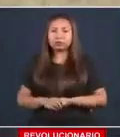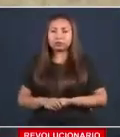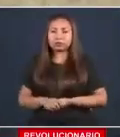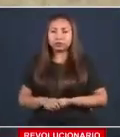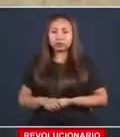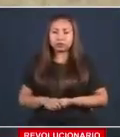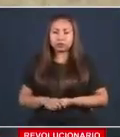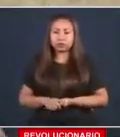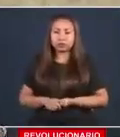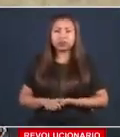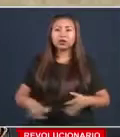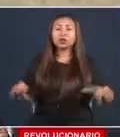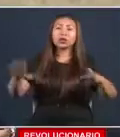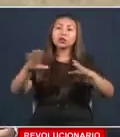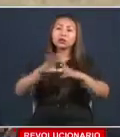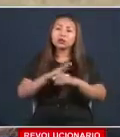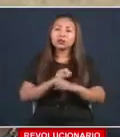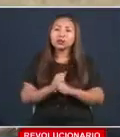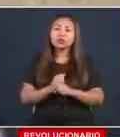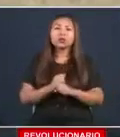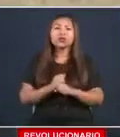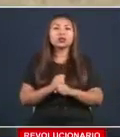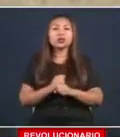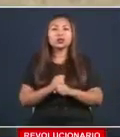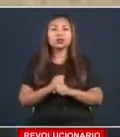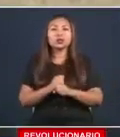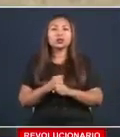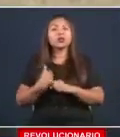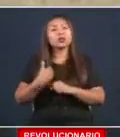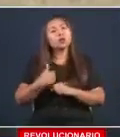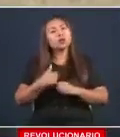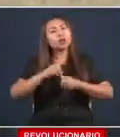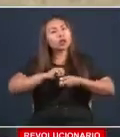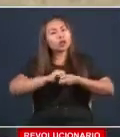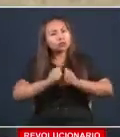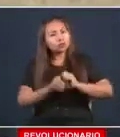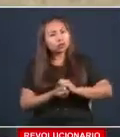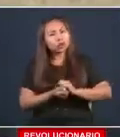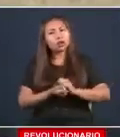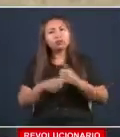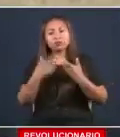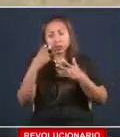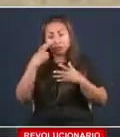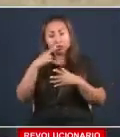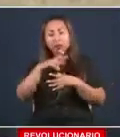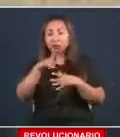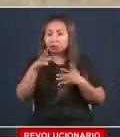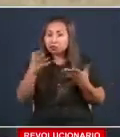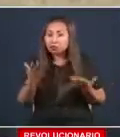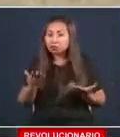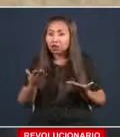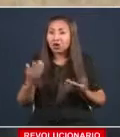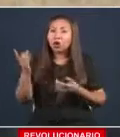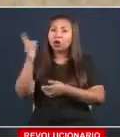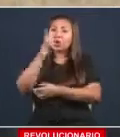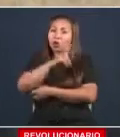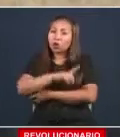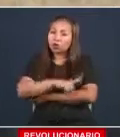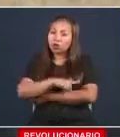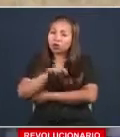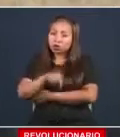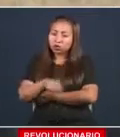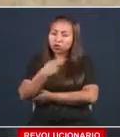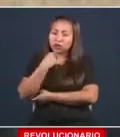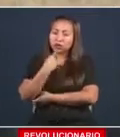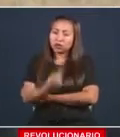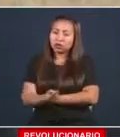y que se corrija lo que hay que corregir, se darán cuenta de lo que hoy le digo y se lo repetiré en esta